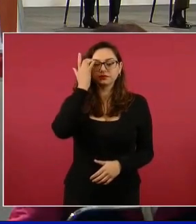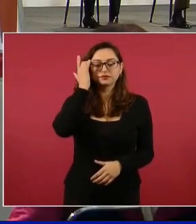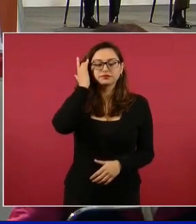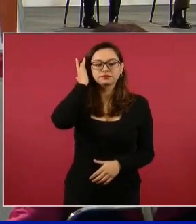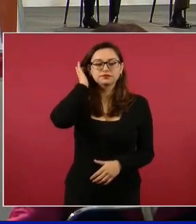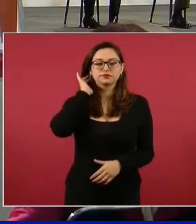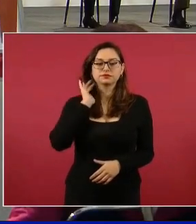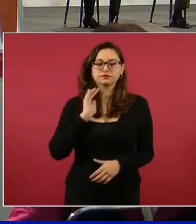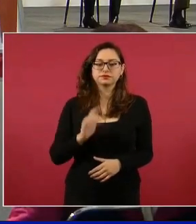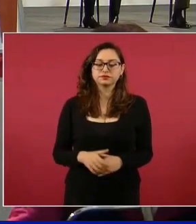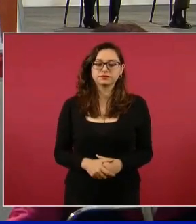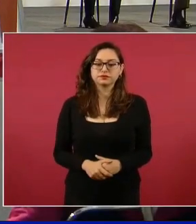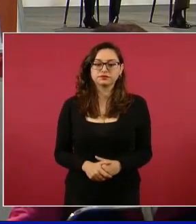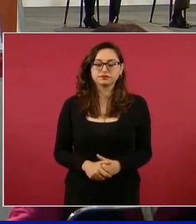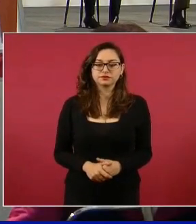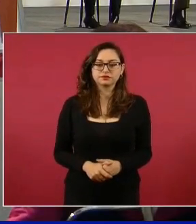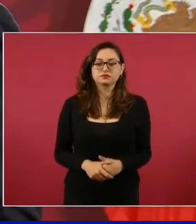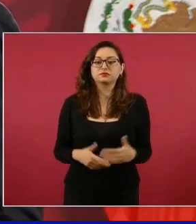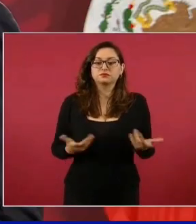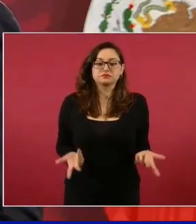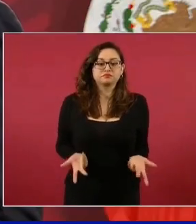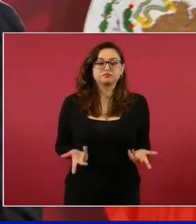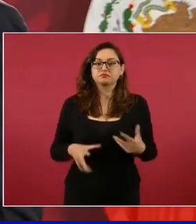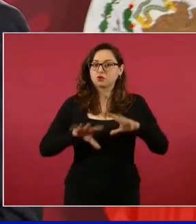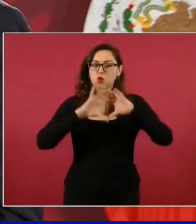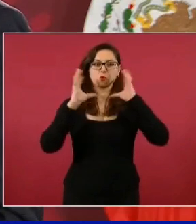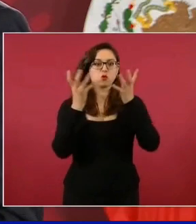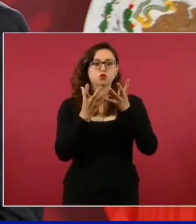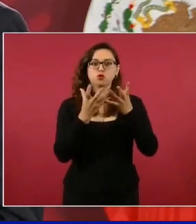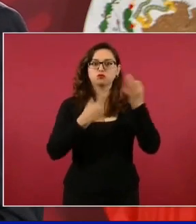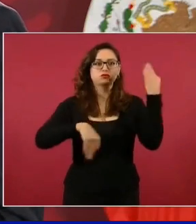Y esa es la receta general.